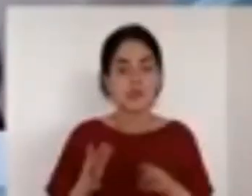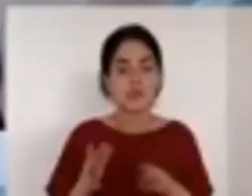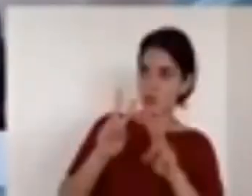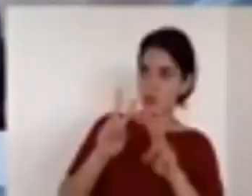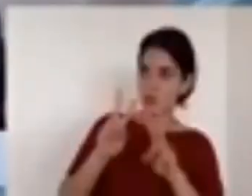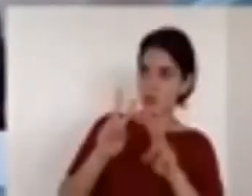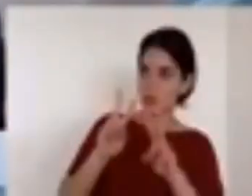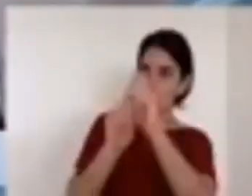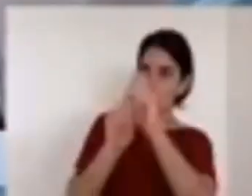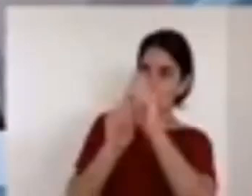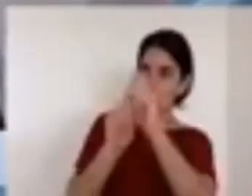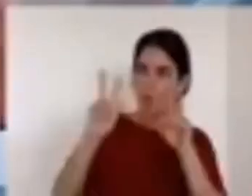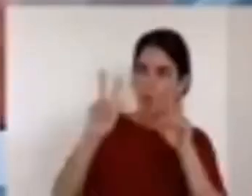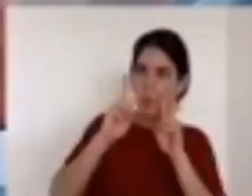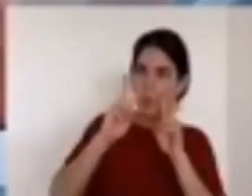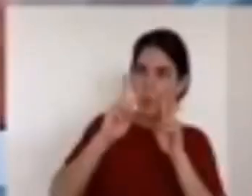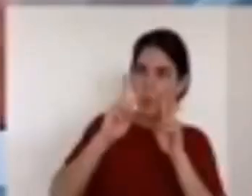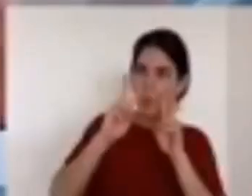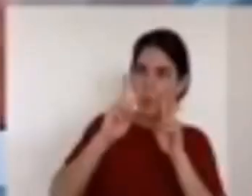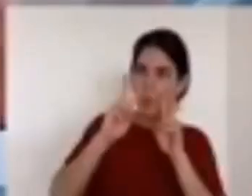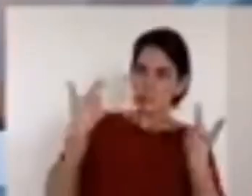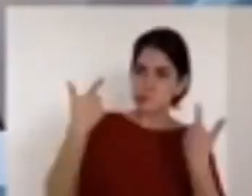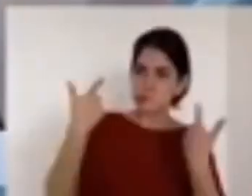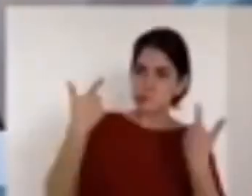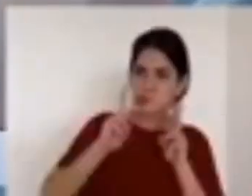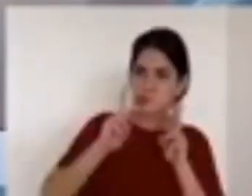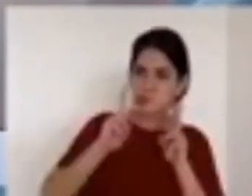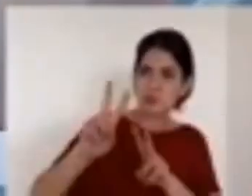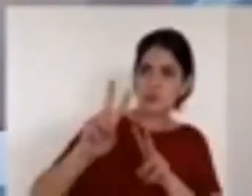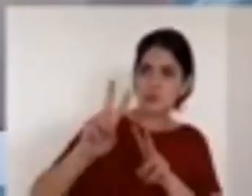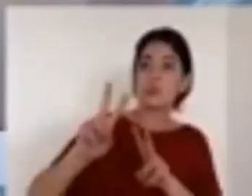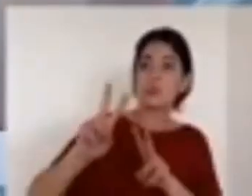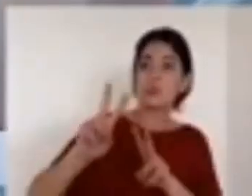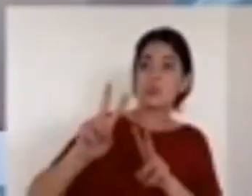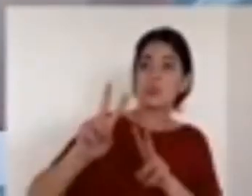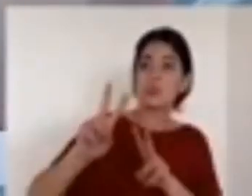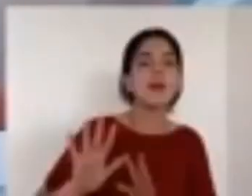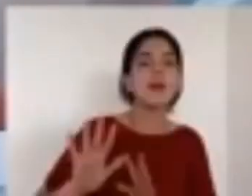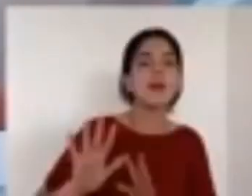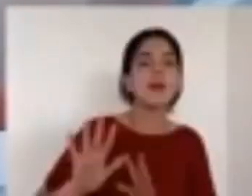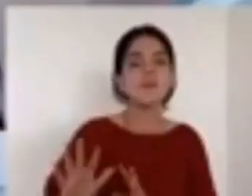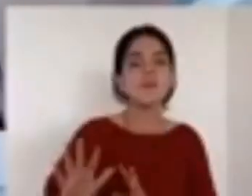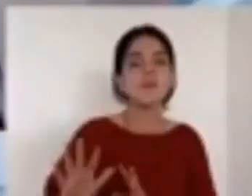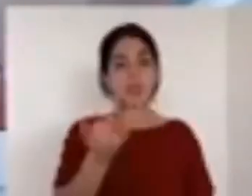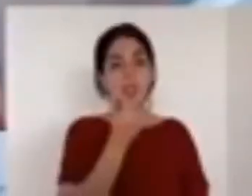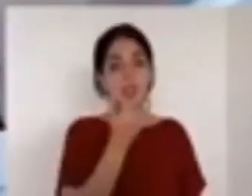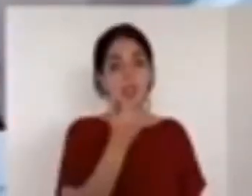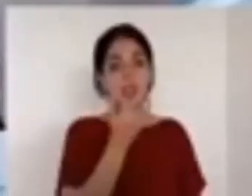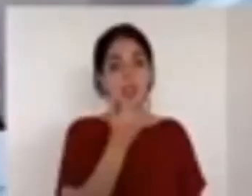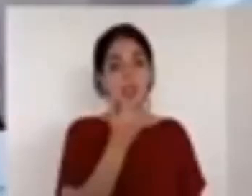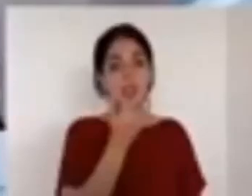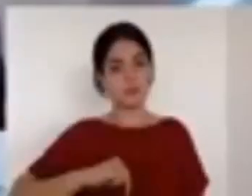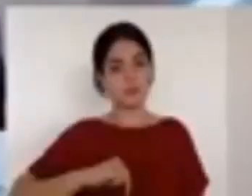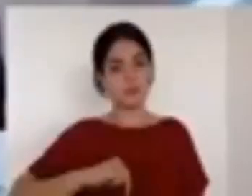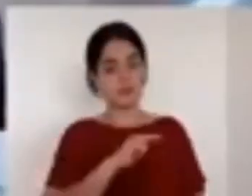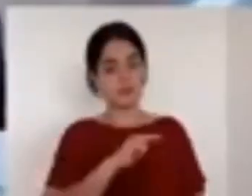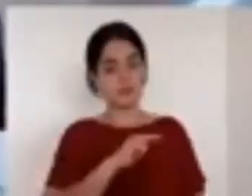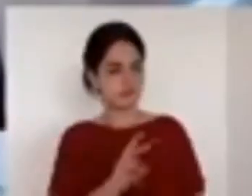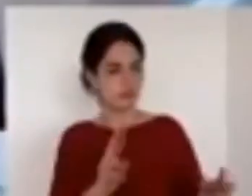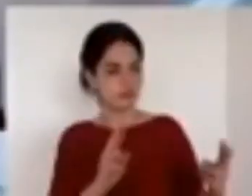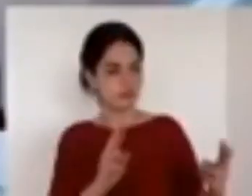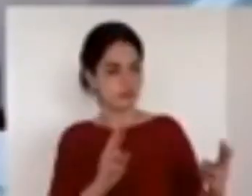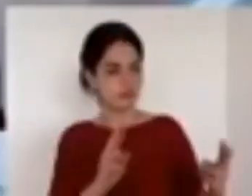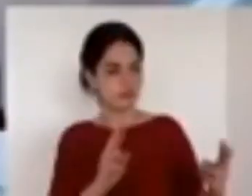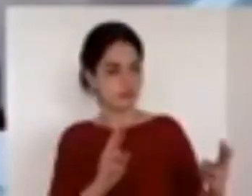maestra nosotros hemos sido cortados de la cantera estamos en las manos del maestro